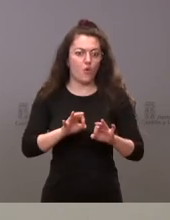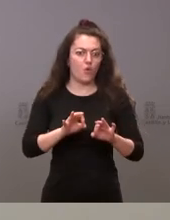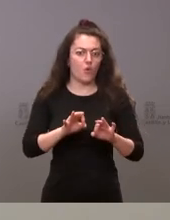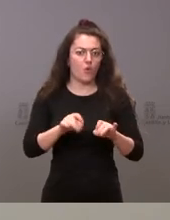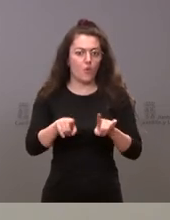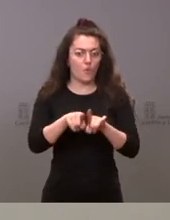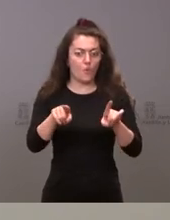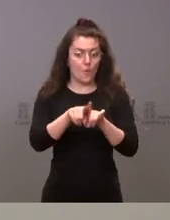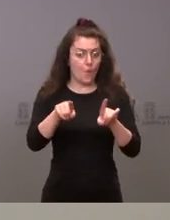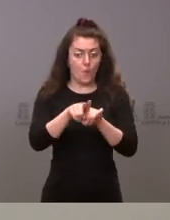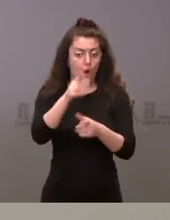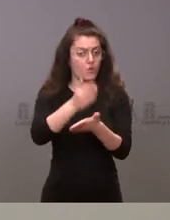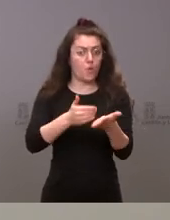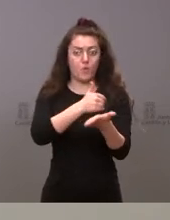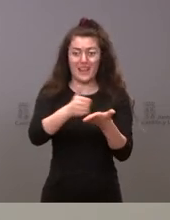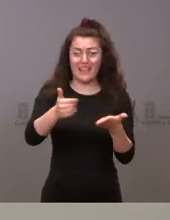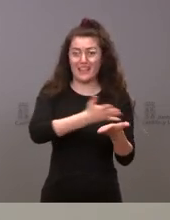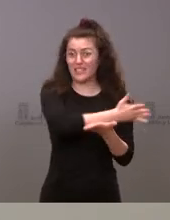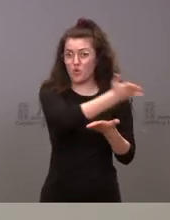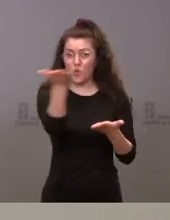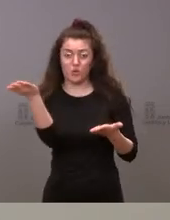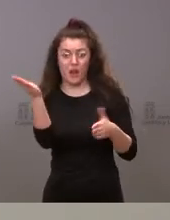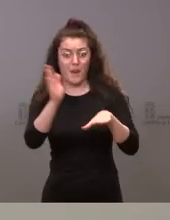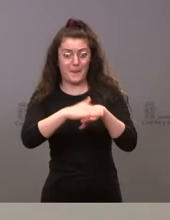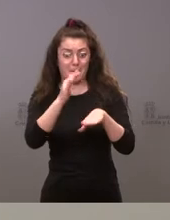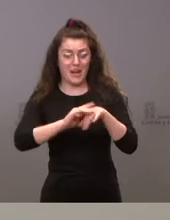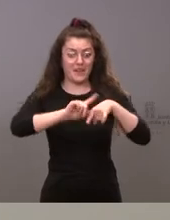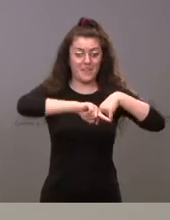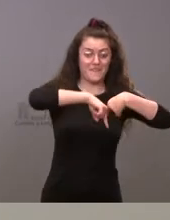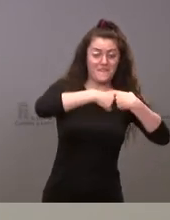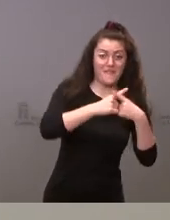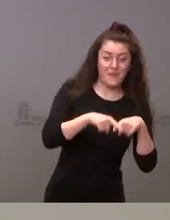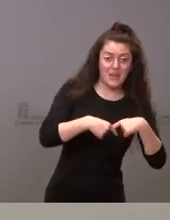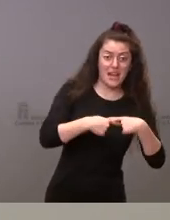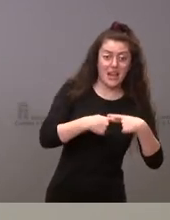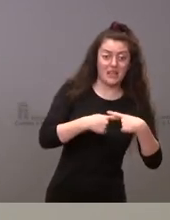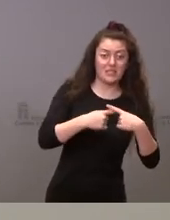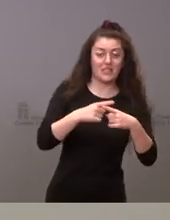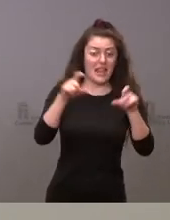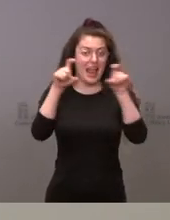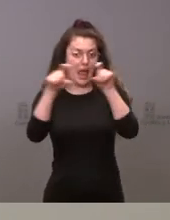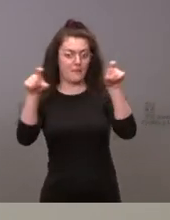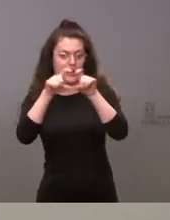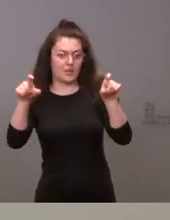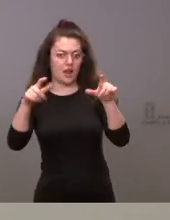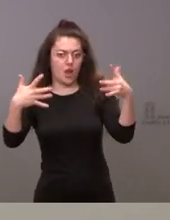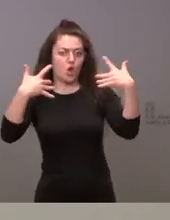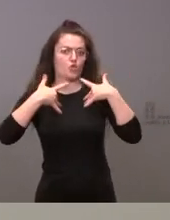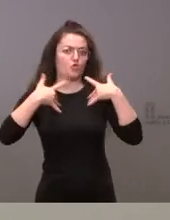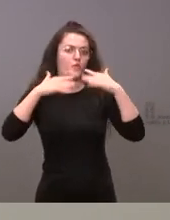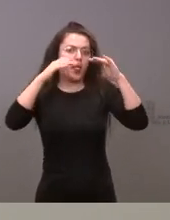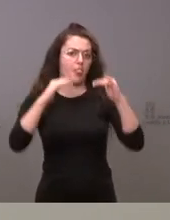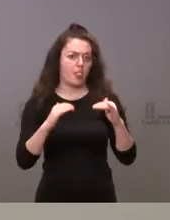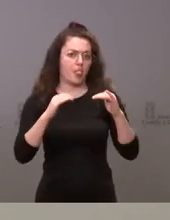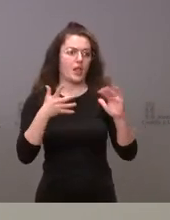otras comunidades autónomas para que familias y empresas tengan un menor impacto en esta situación y por tanto no